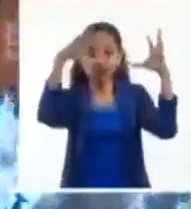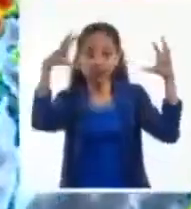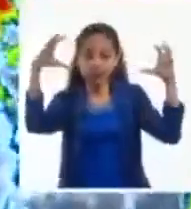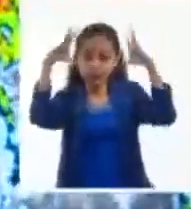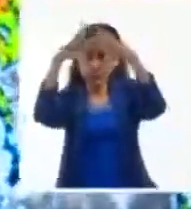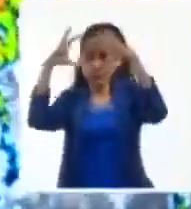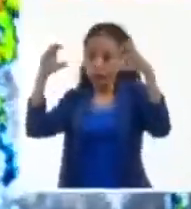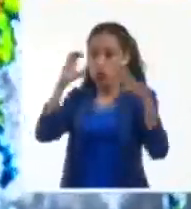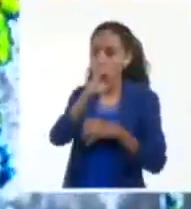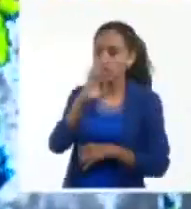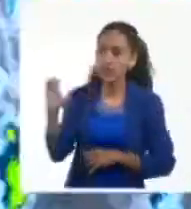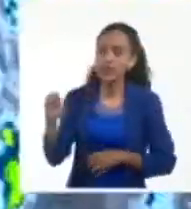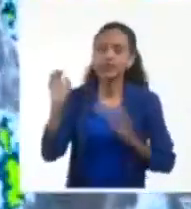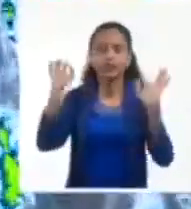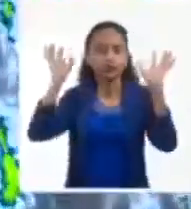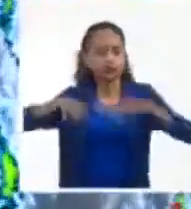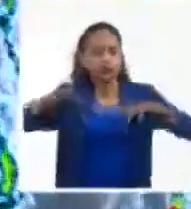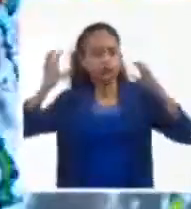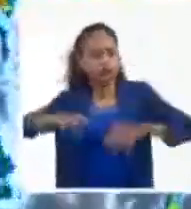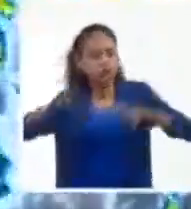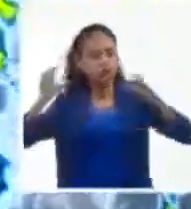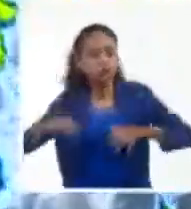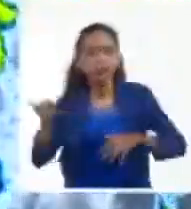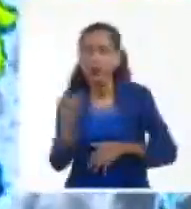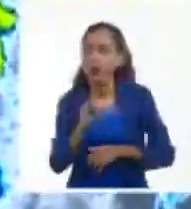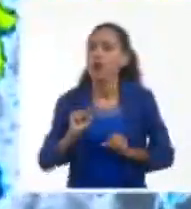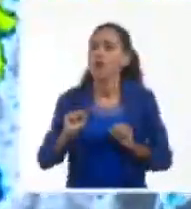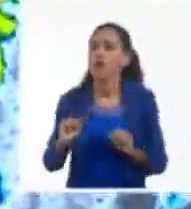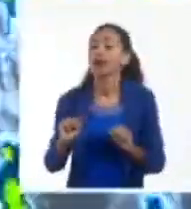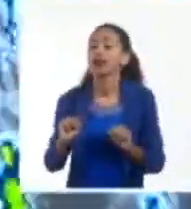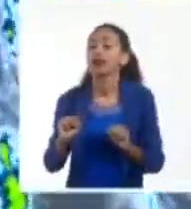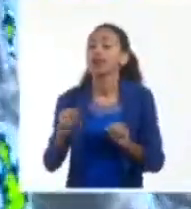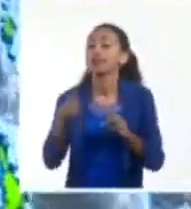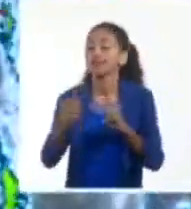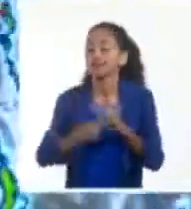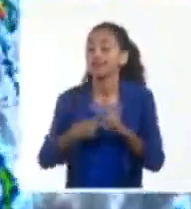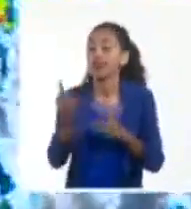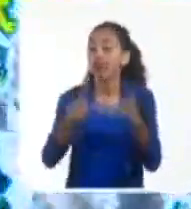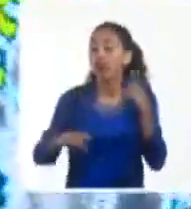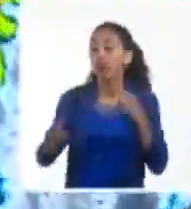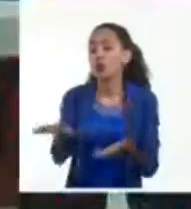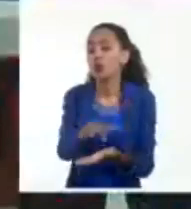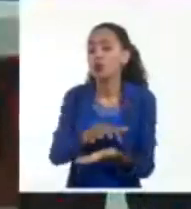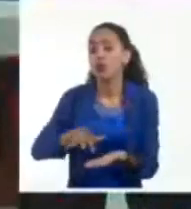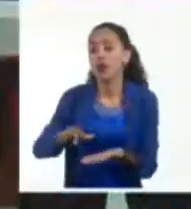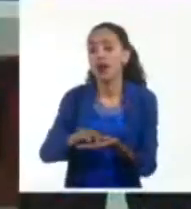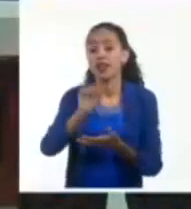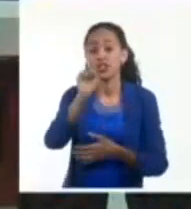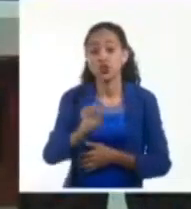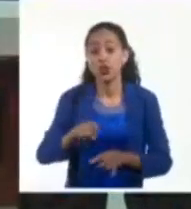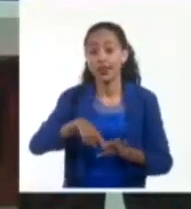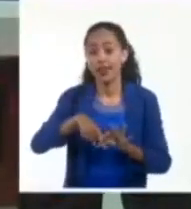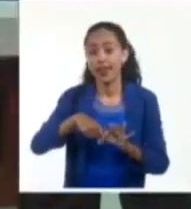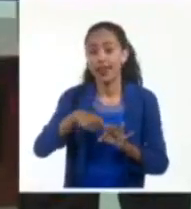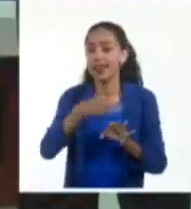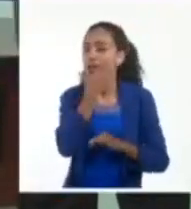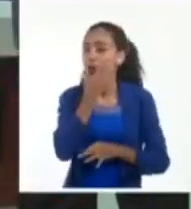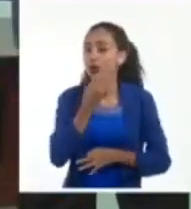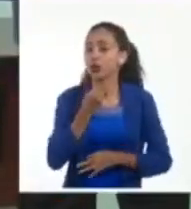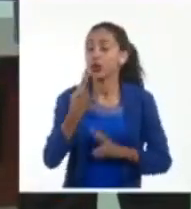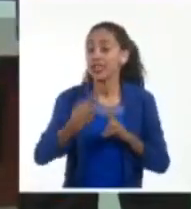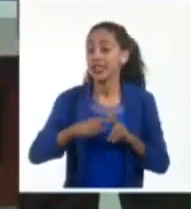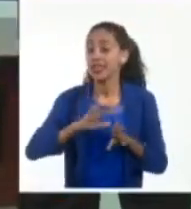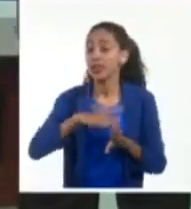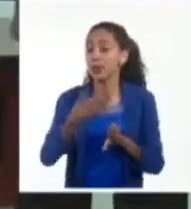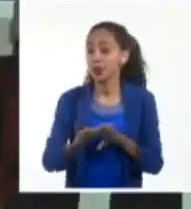occidental, con lluvias que serán fuertes e intensas en algunas localidades del sur de la isla de la juventud y después